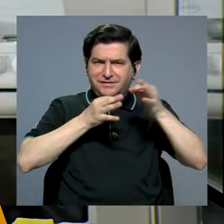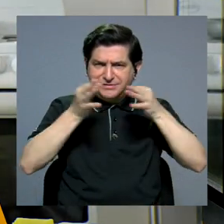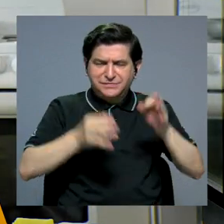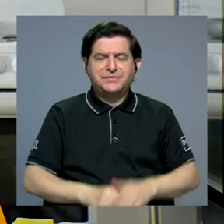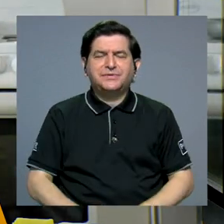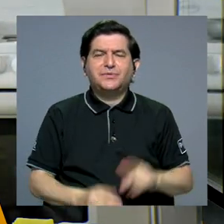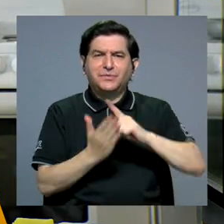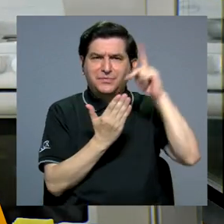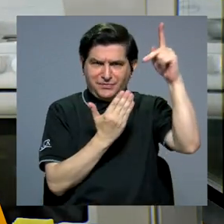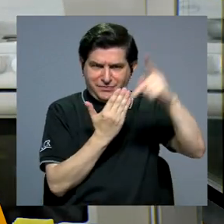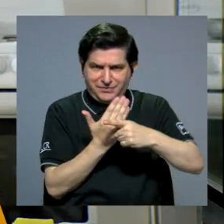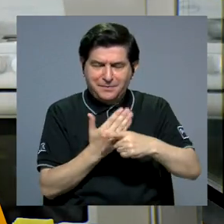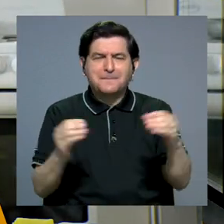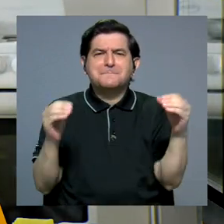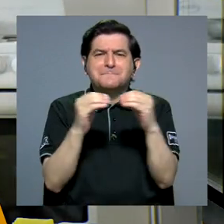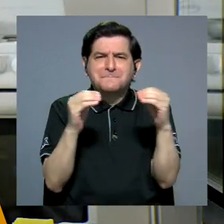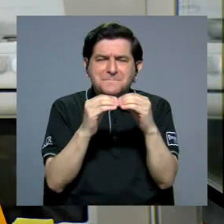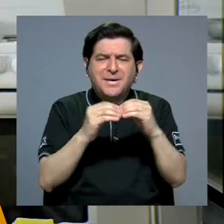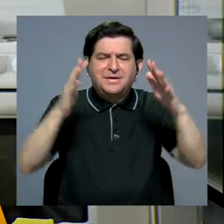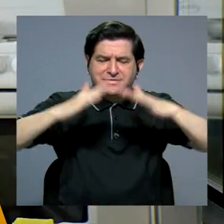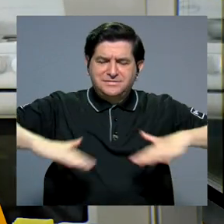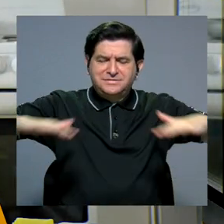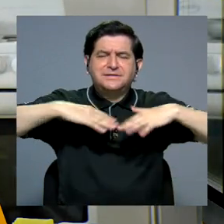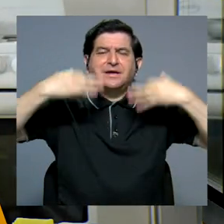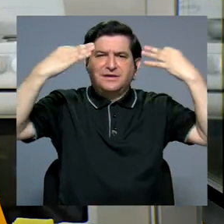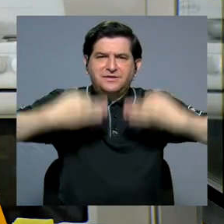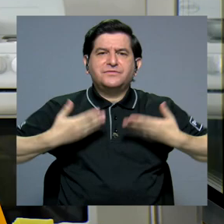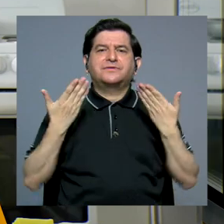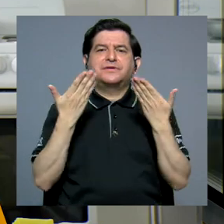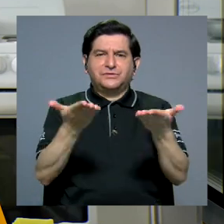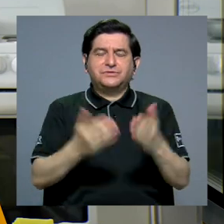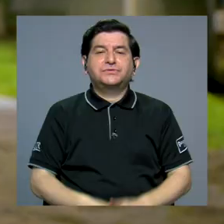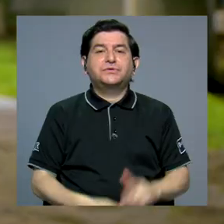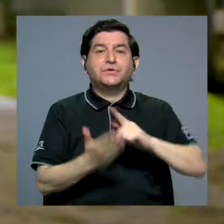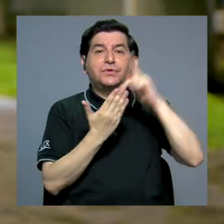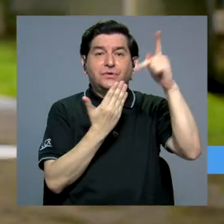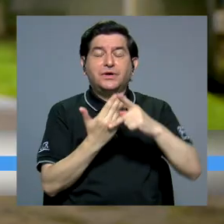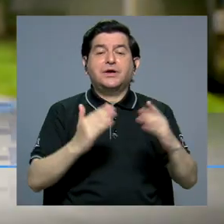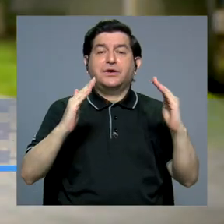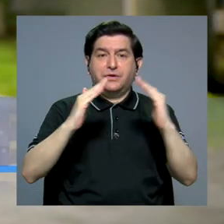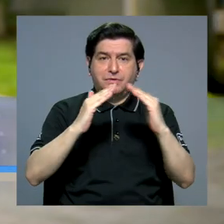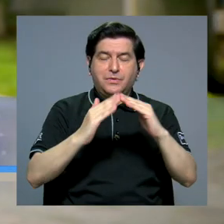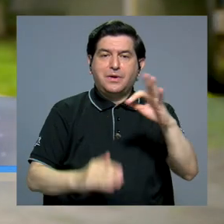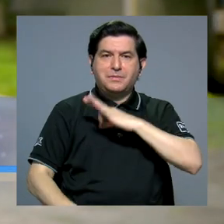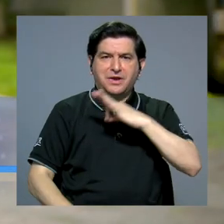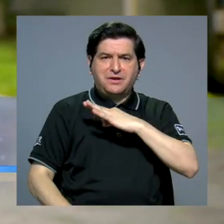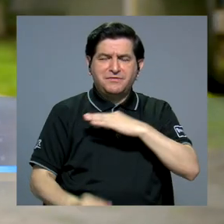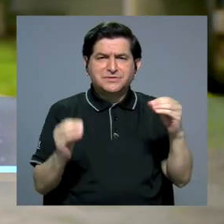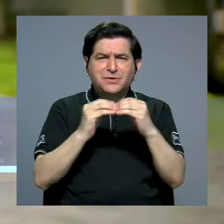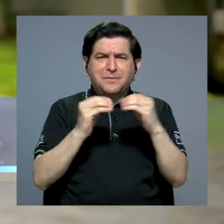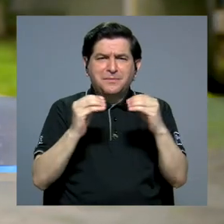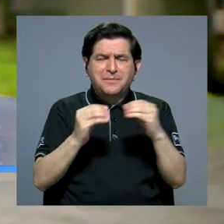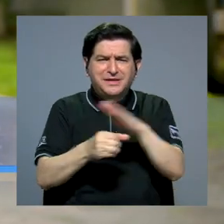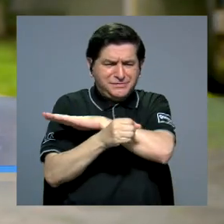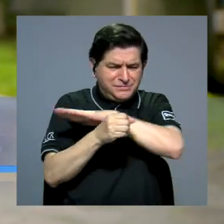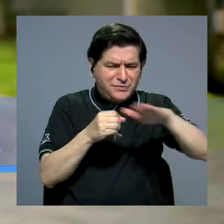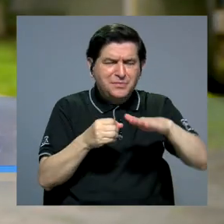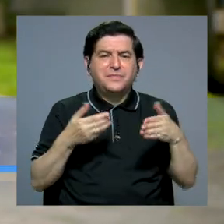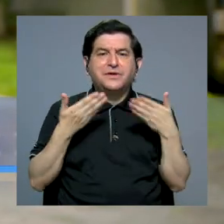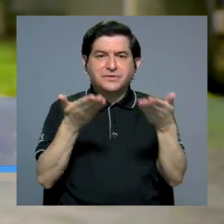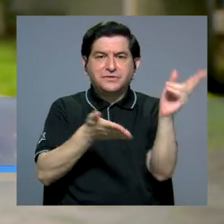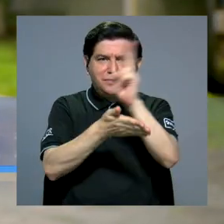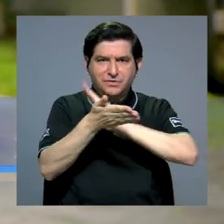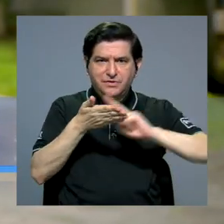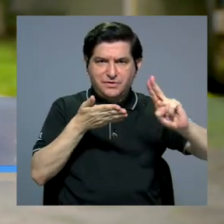explicó que este programa va más allá del espacio físico que ofrece. El programa de residencias es el beneficio más integral que ofrece la